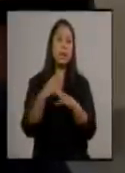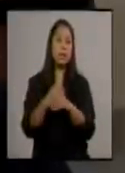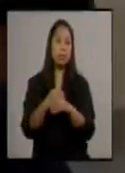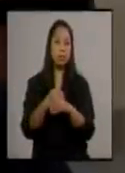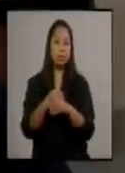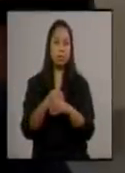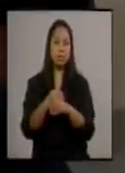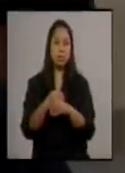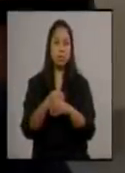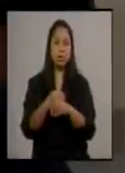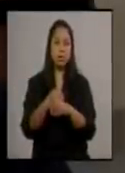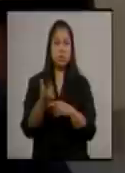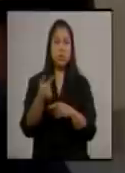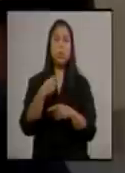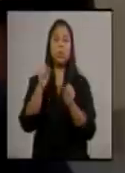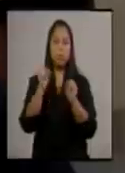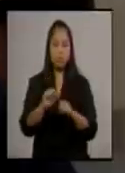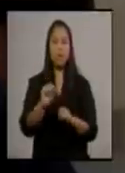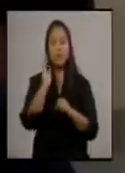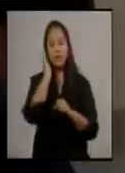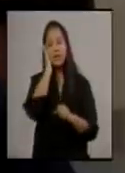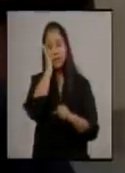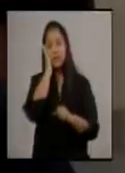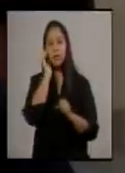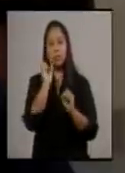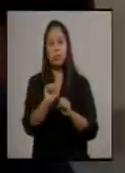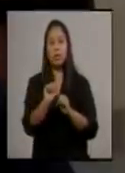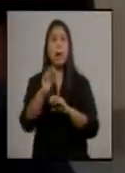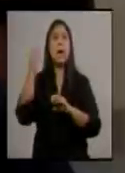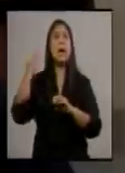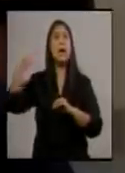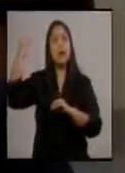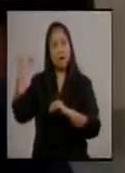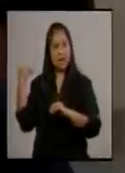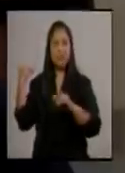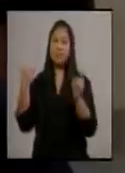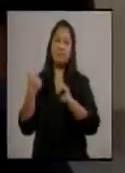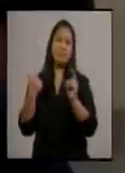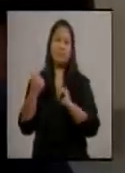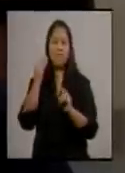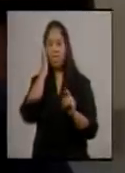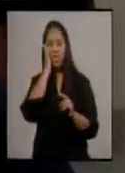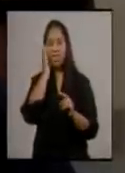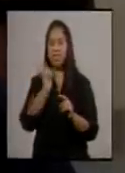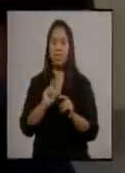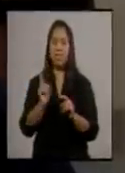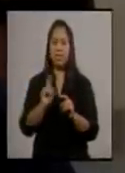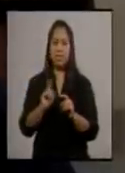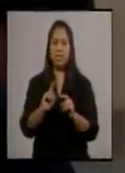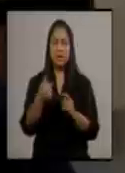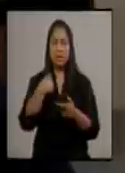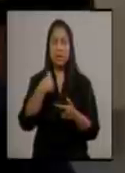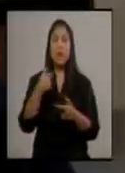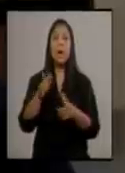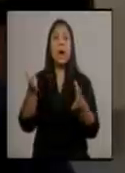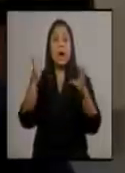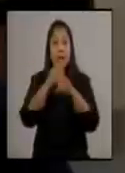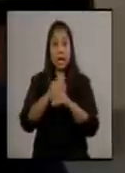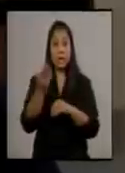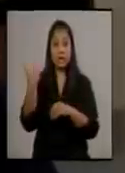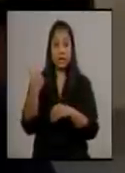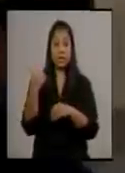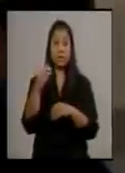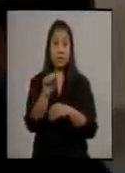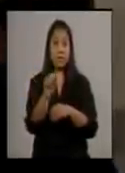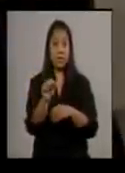noche, logré dormir, a diferencia de antenoche, anoche la enfermedad me dejó dormir, dormí bien.